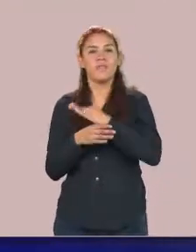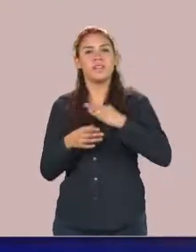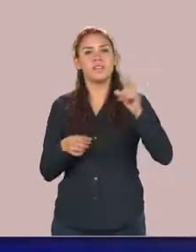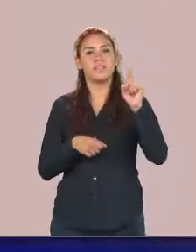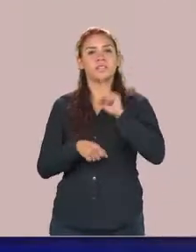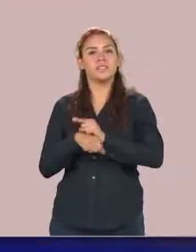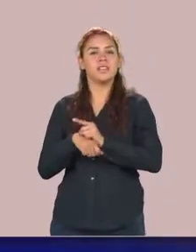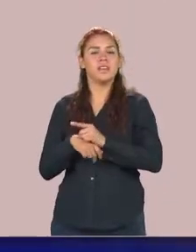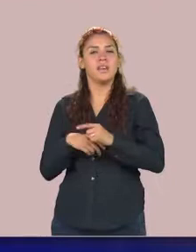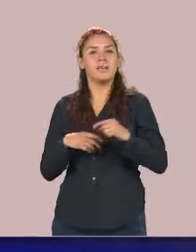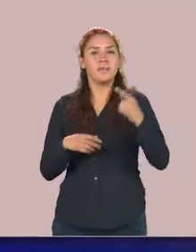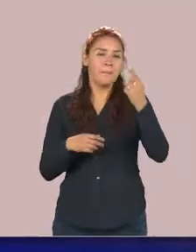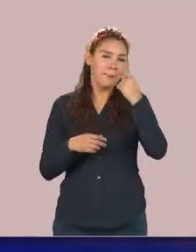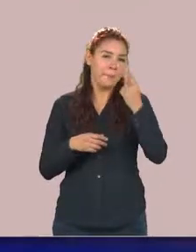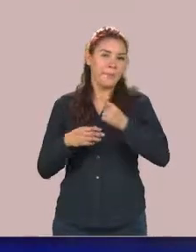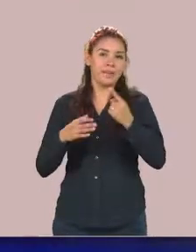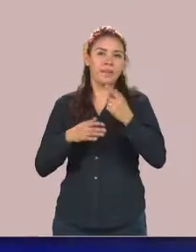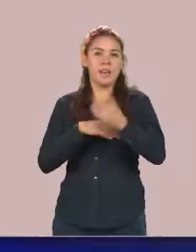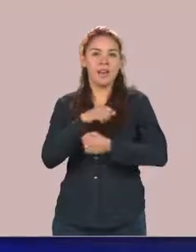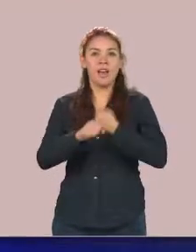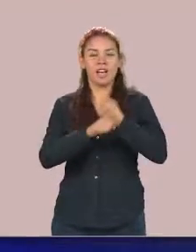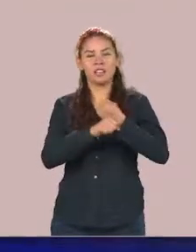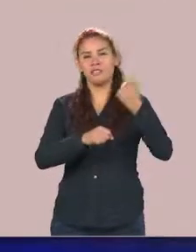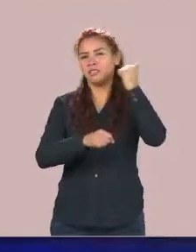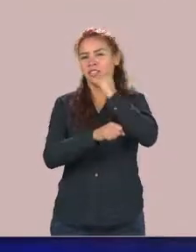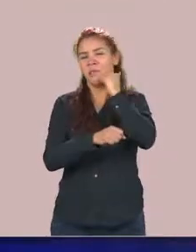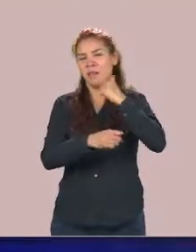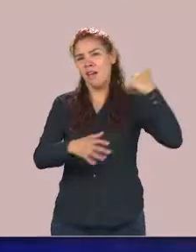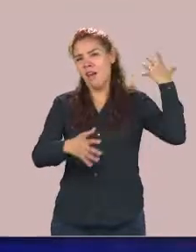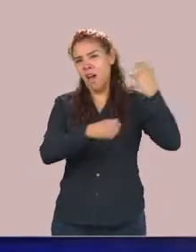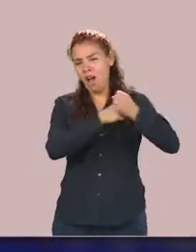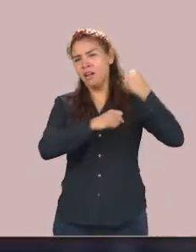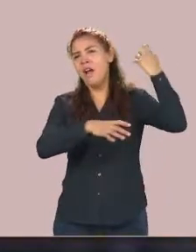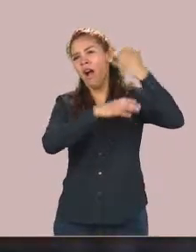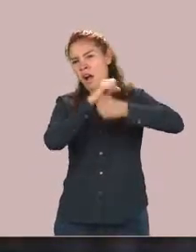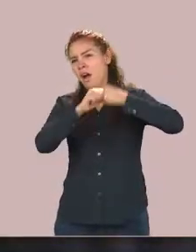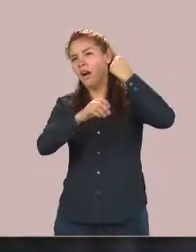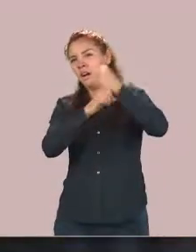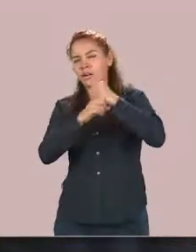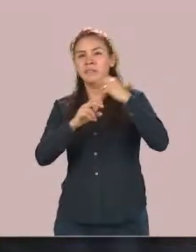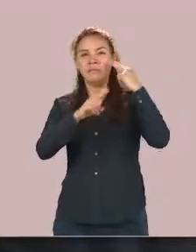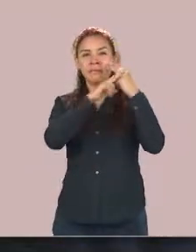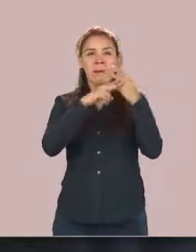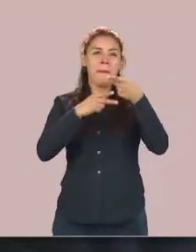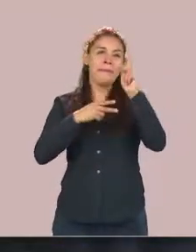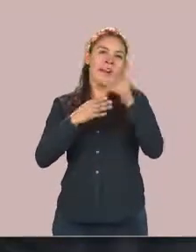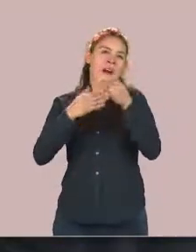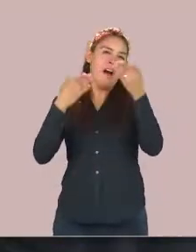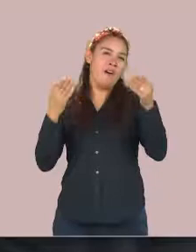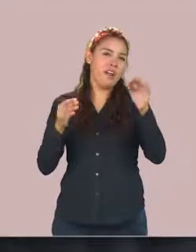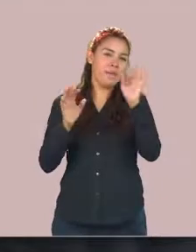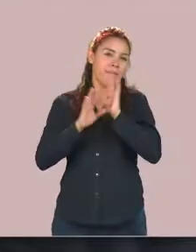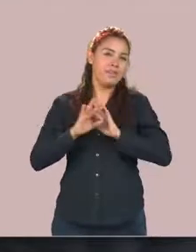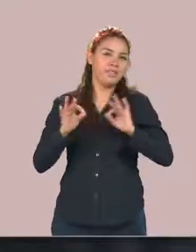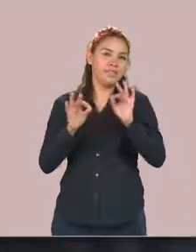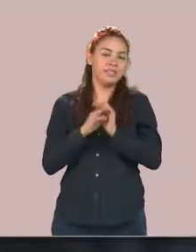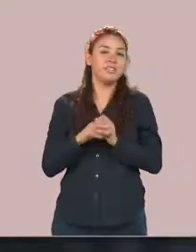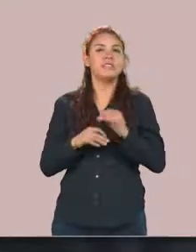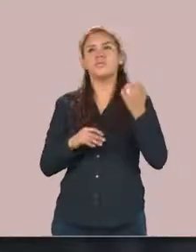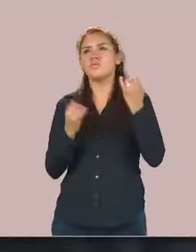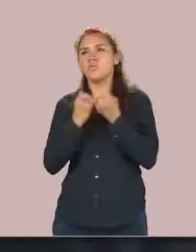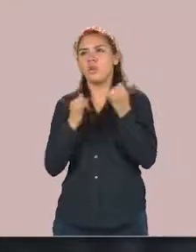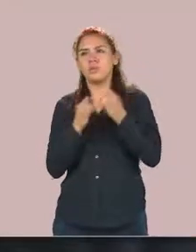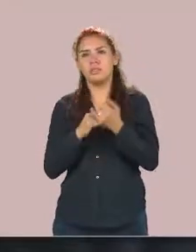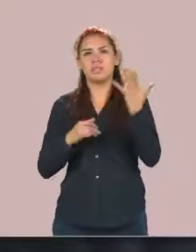año tras año hacemos que tienen que ver con por ejemplo el 5 de febrero con la constitución mexicana